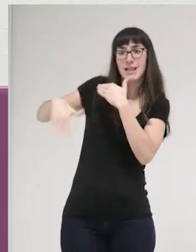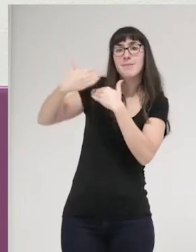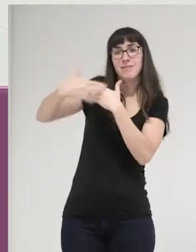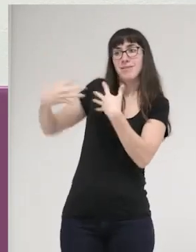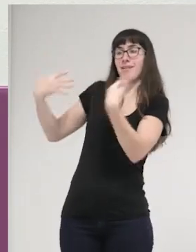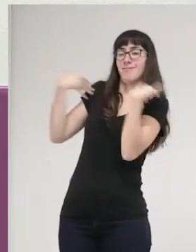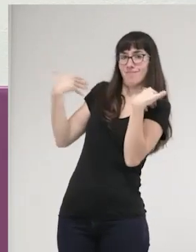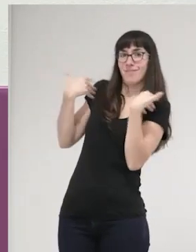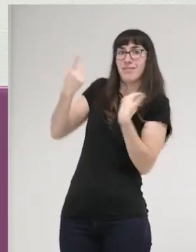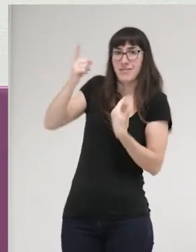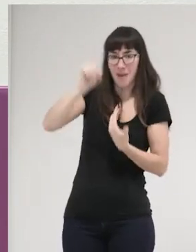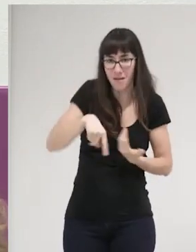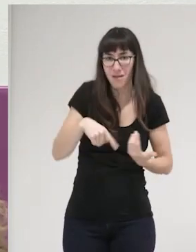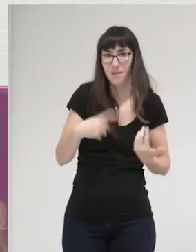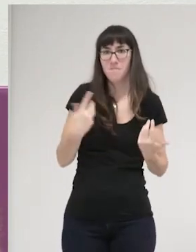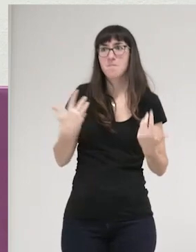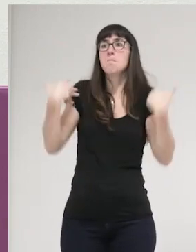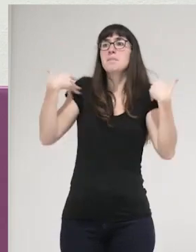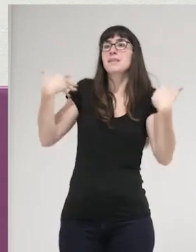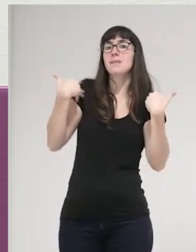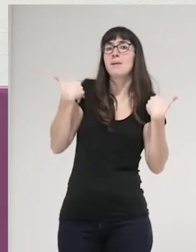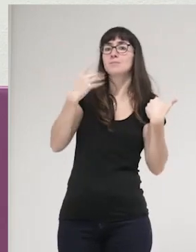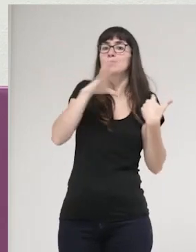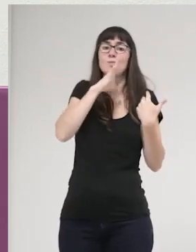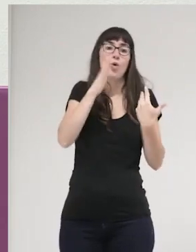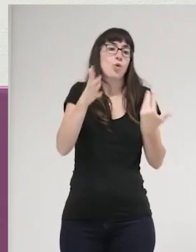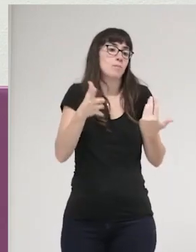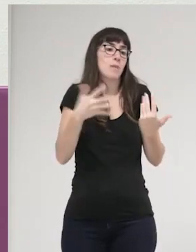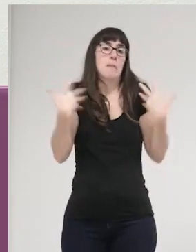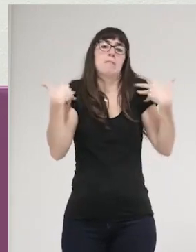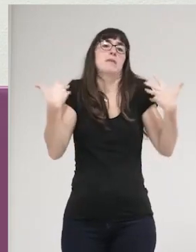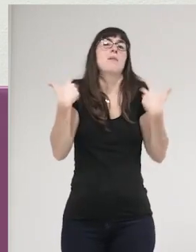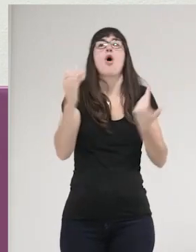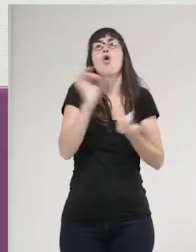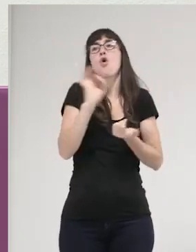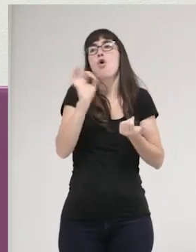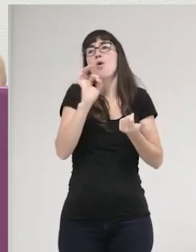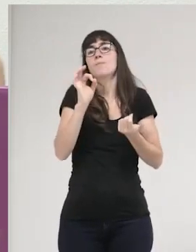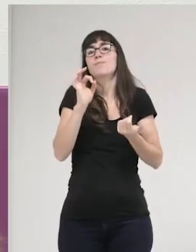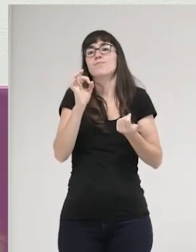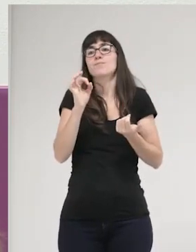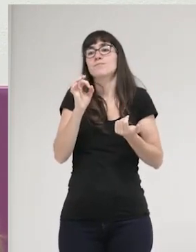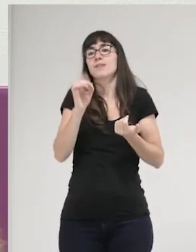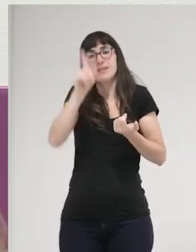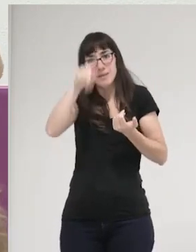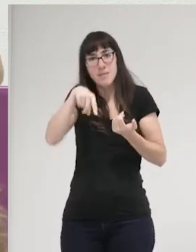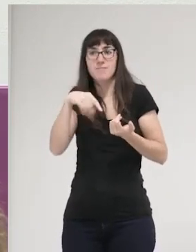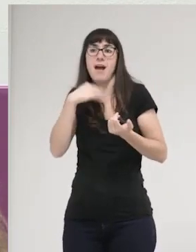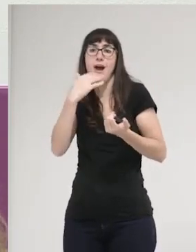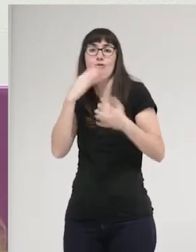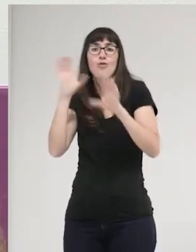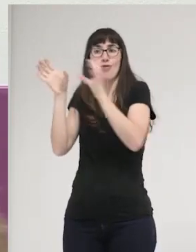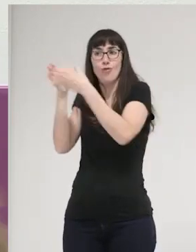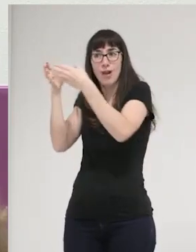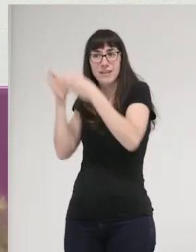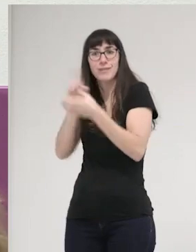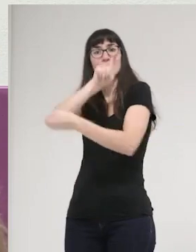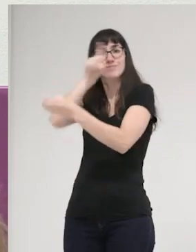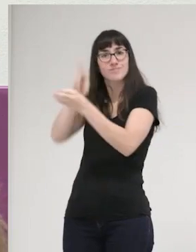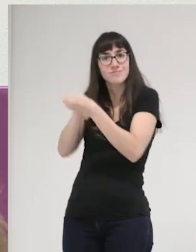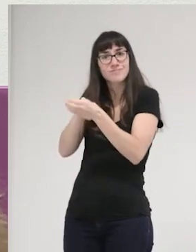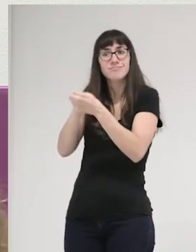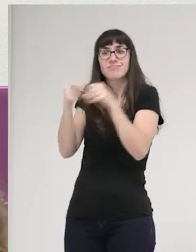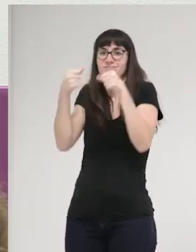son víctimas de otras víctimas o de alguna forma, forman parte también de otros colectivos que pueden estar